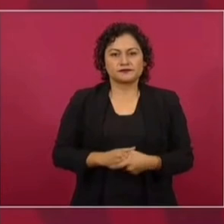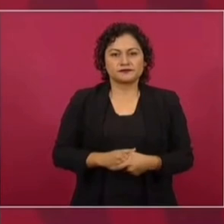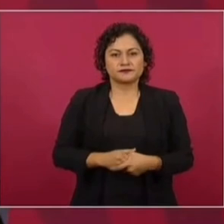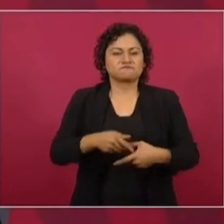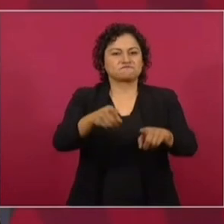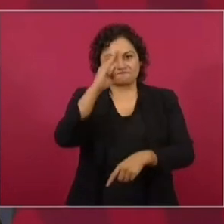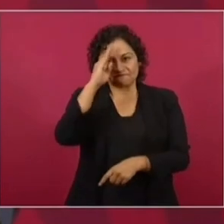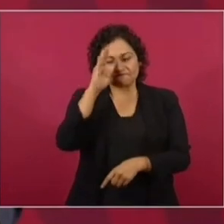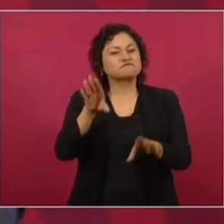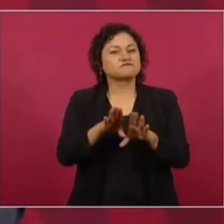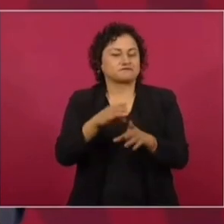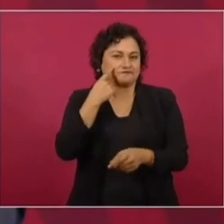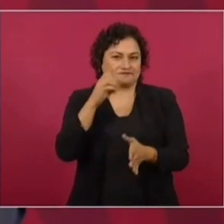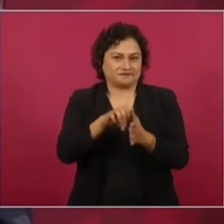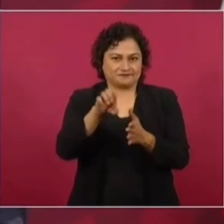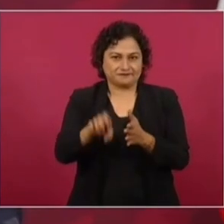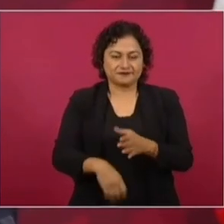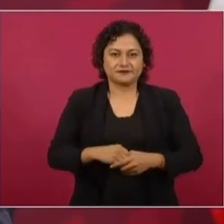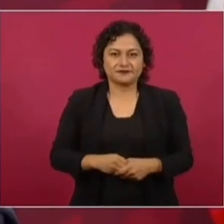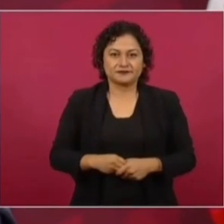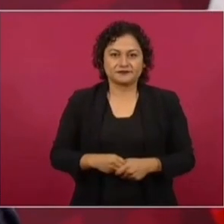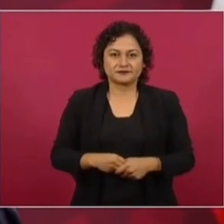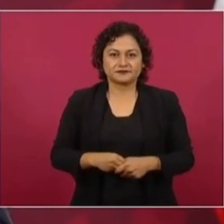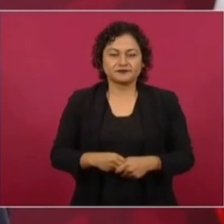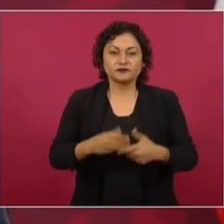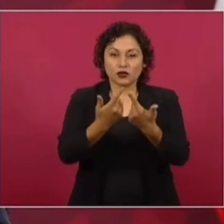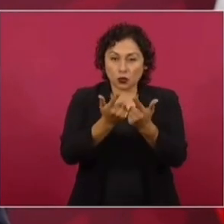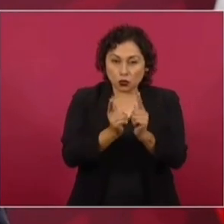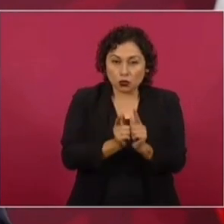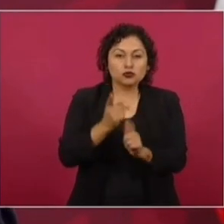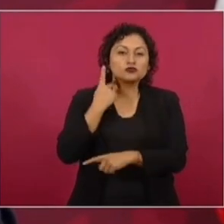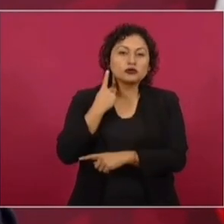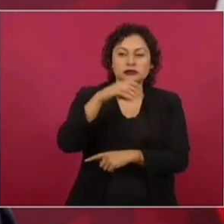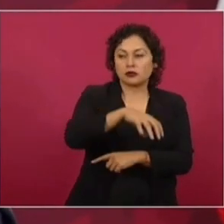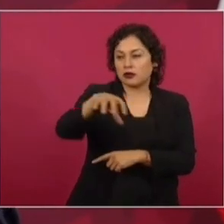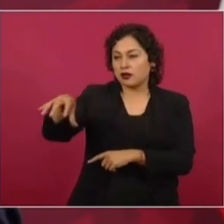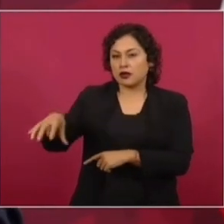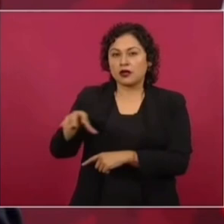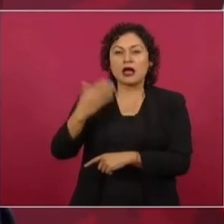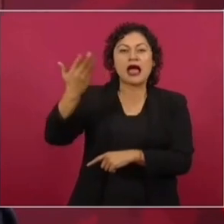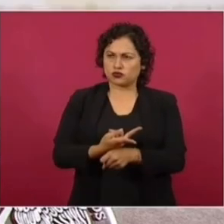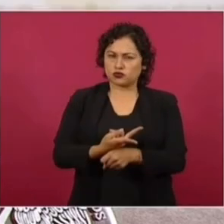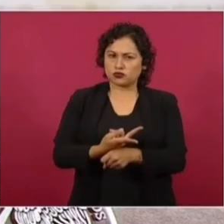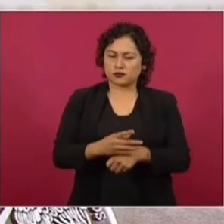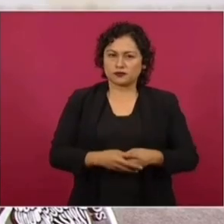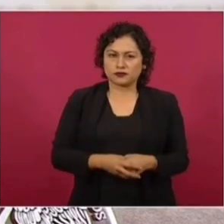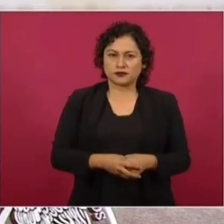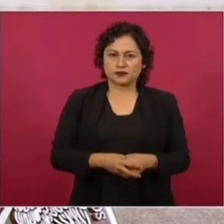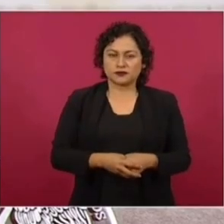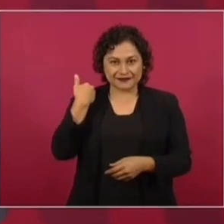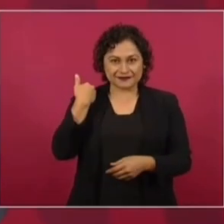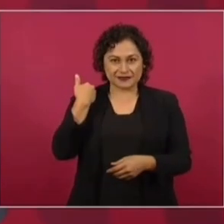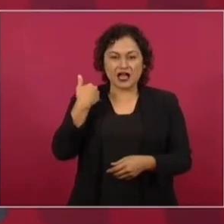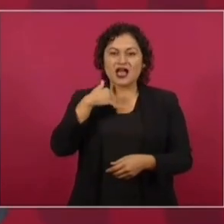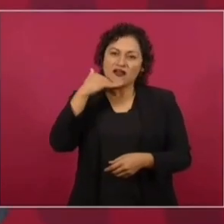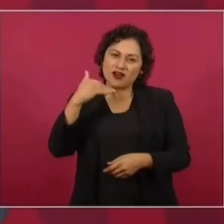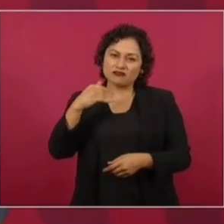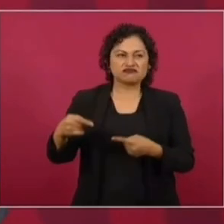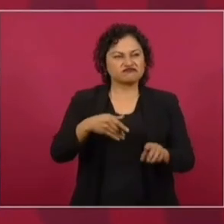Imagínense, partidos que constantemente fueron víctimas del fraude, que ahora están en la oposición, hacían fraude.